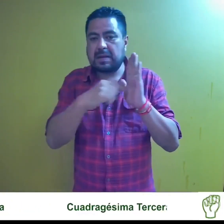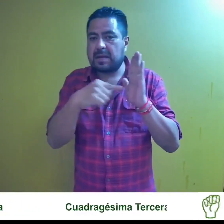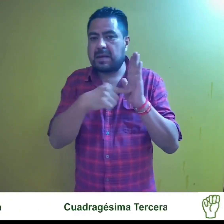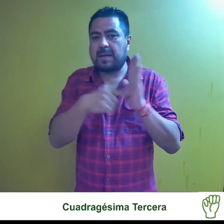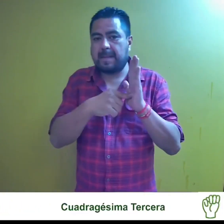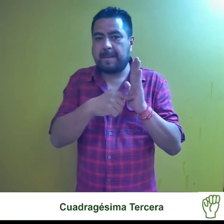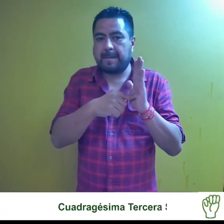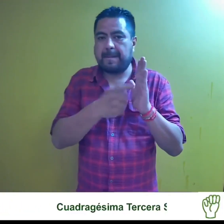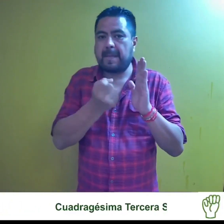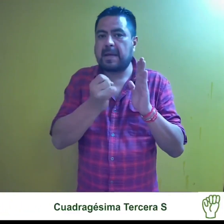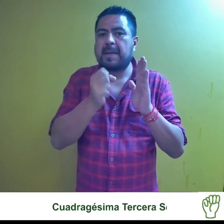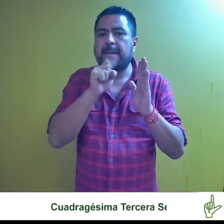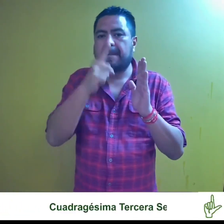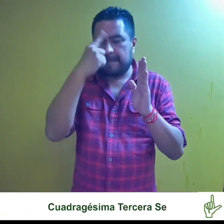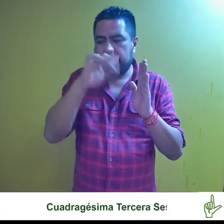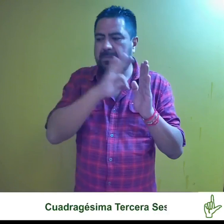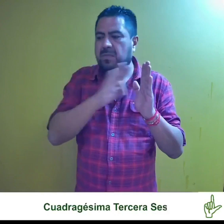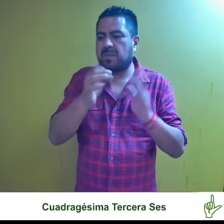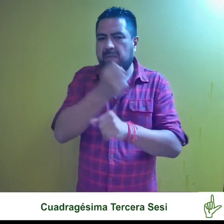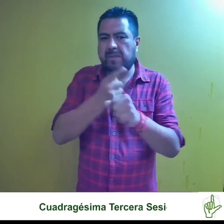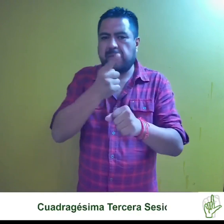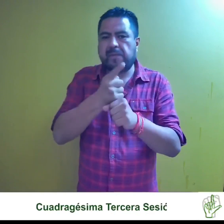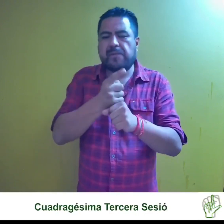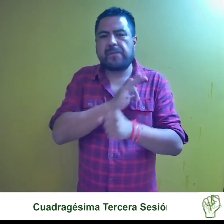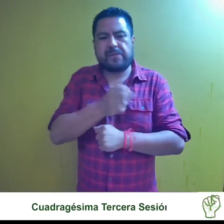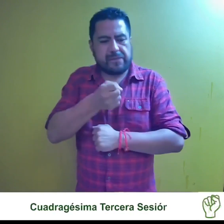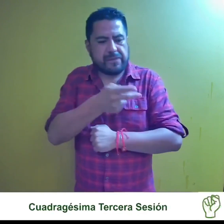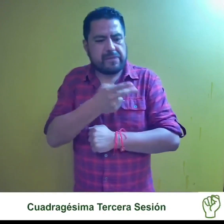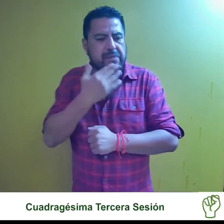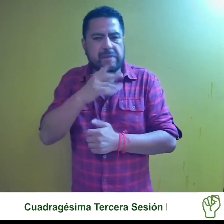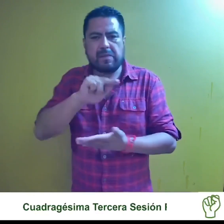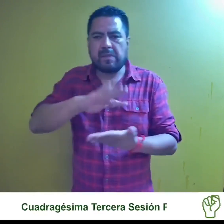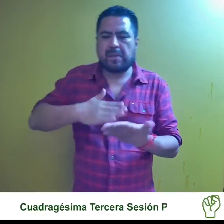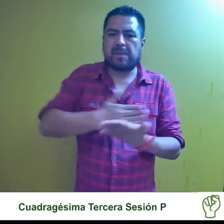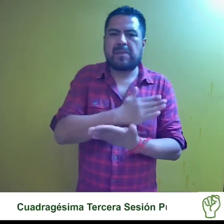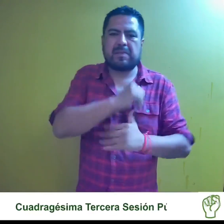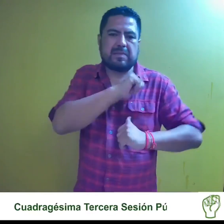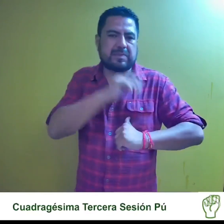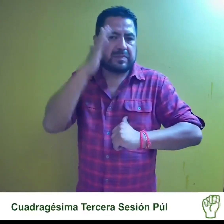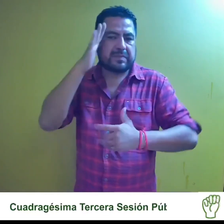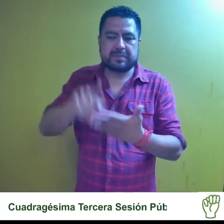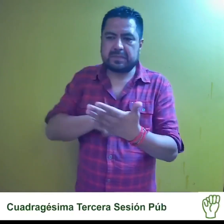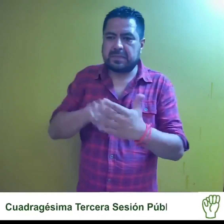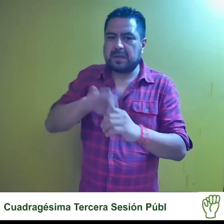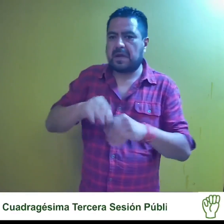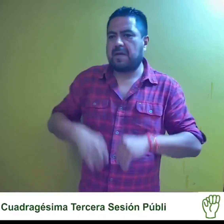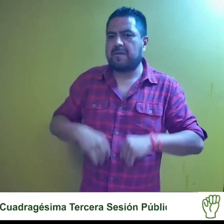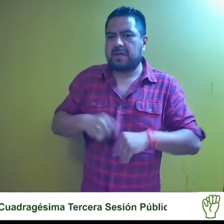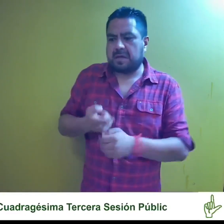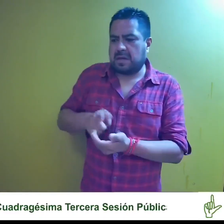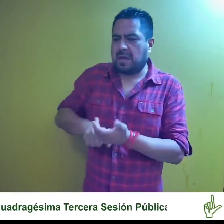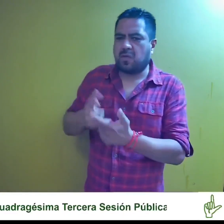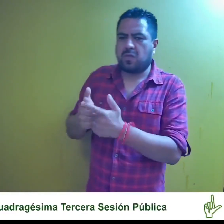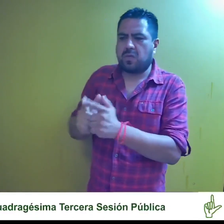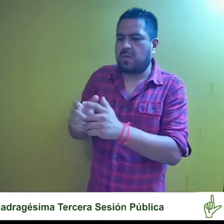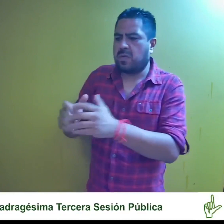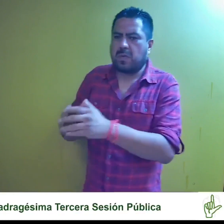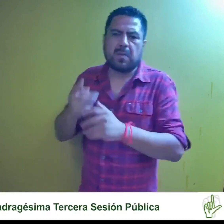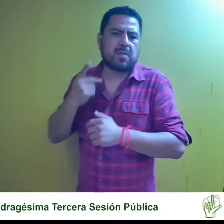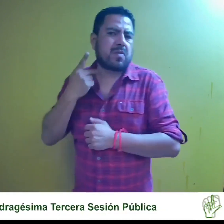circunstancias, para estar en posibilidades de privilegiar la no intervención de las autoridades electorales en la vida interna de los partidos políticos,